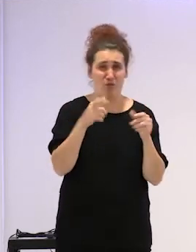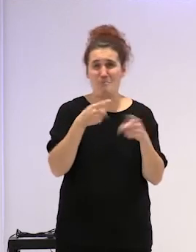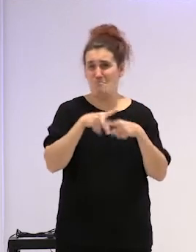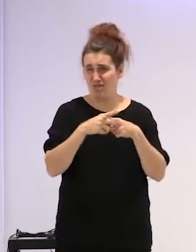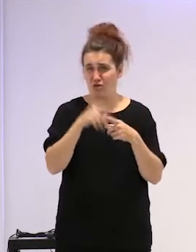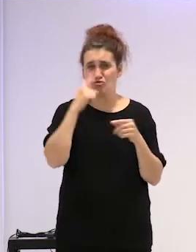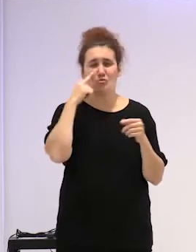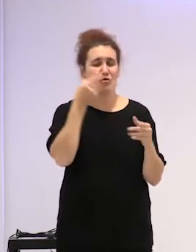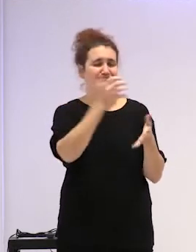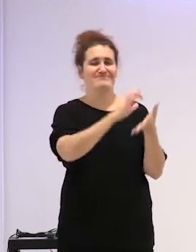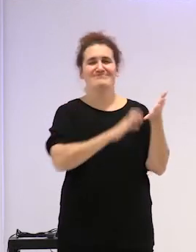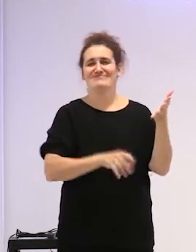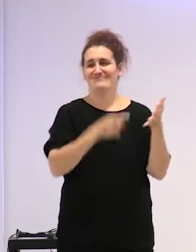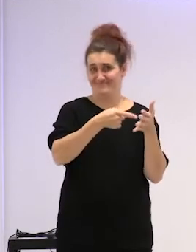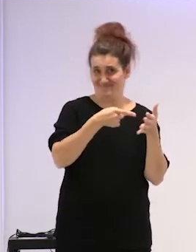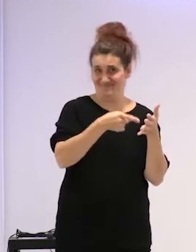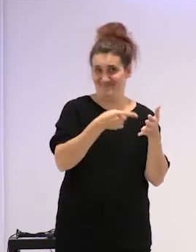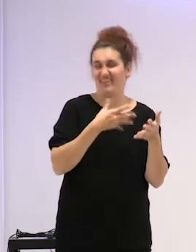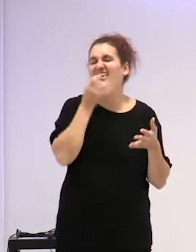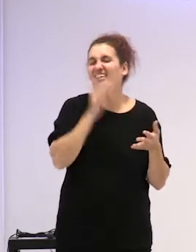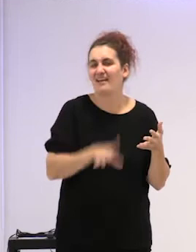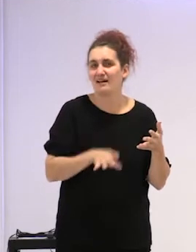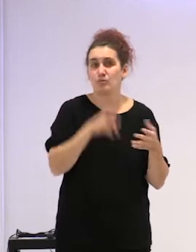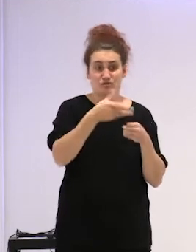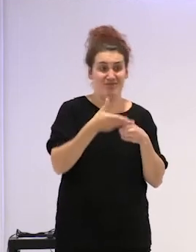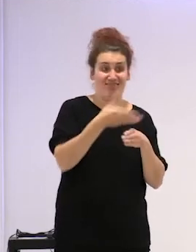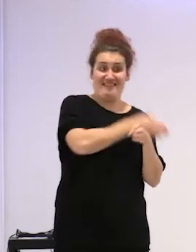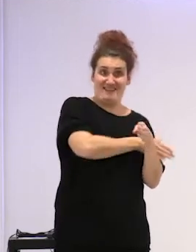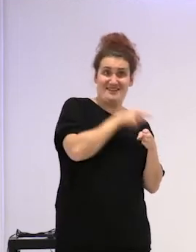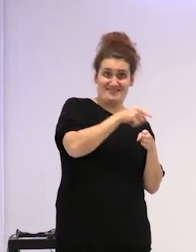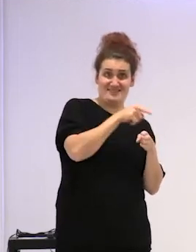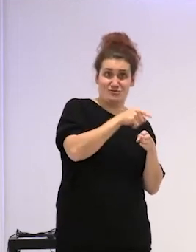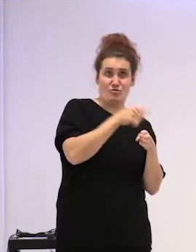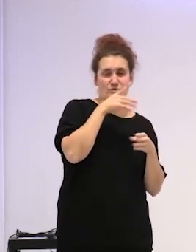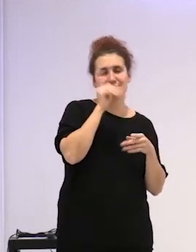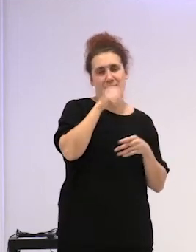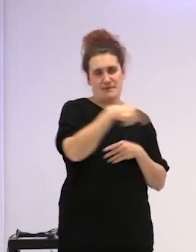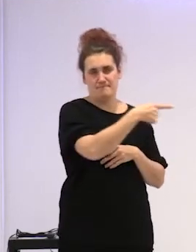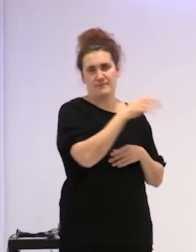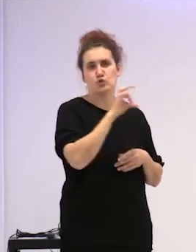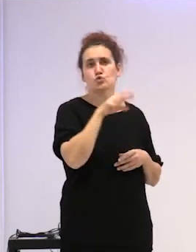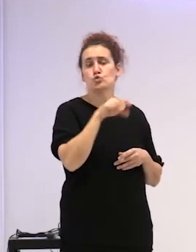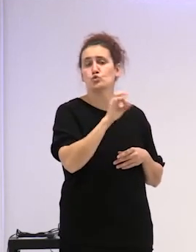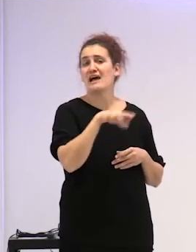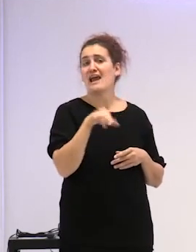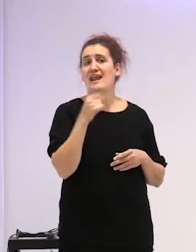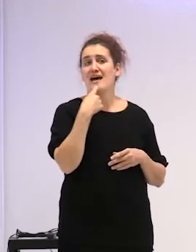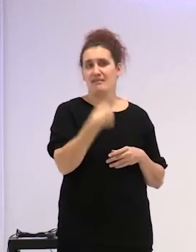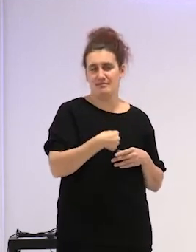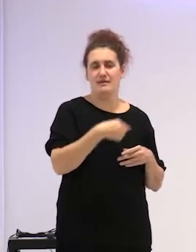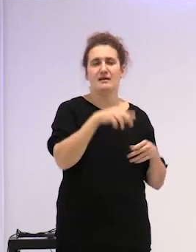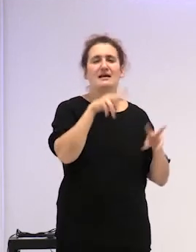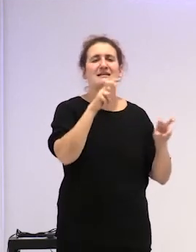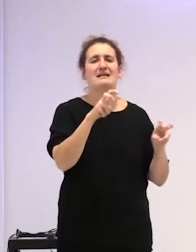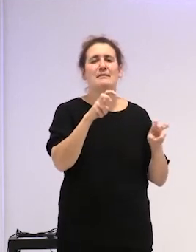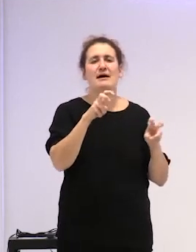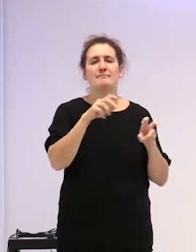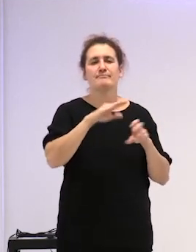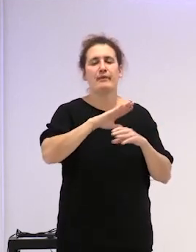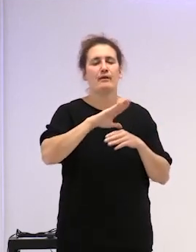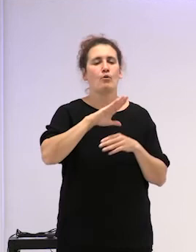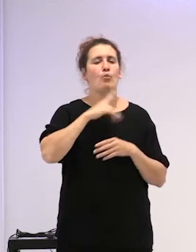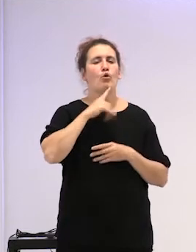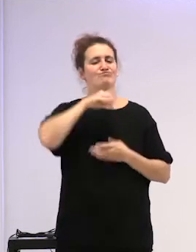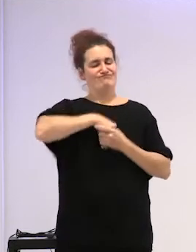¿Y qué hay detrás de eso? Bueno, pues también lo revela Susana. Es el encasillamiento en el papel de víctima.